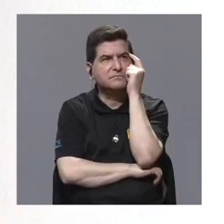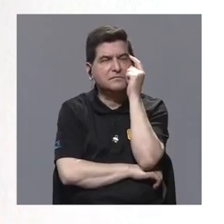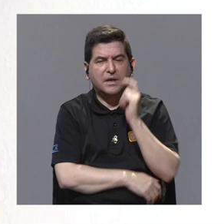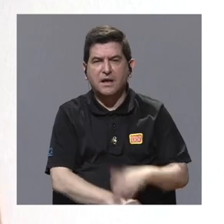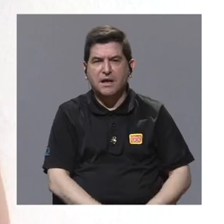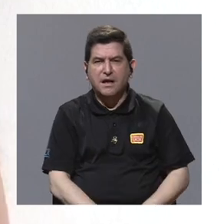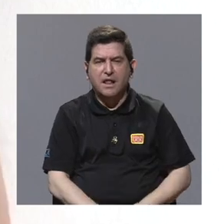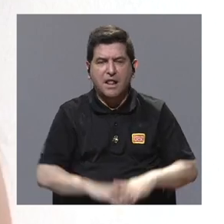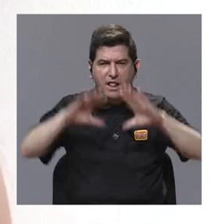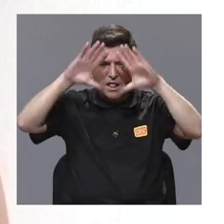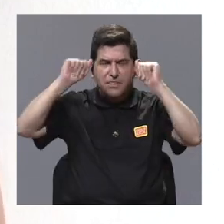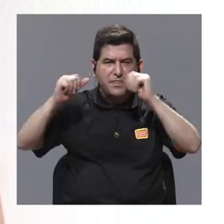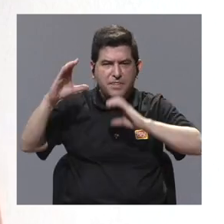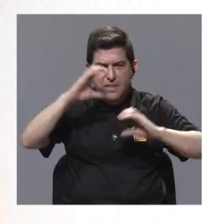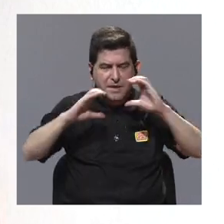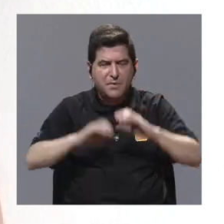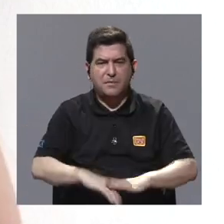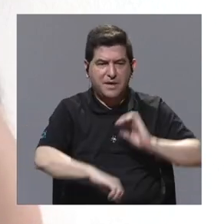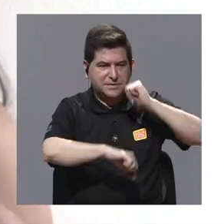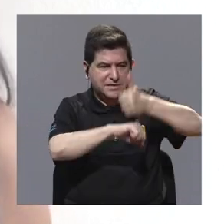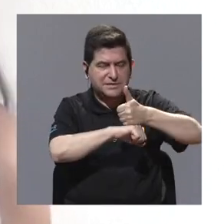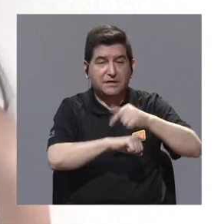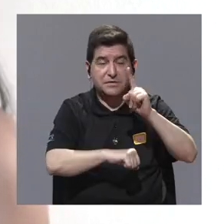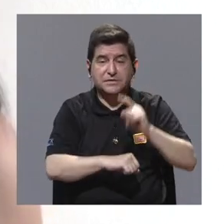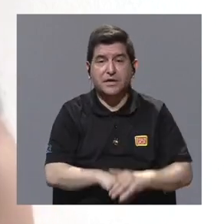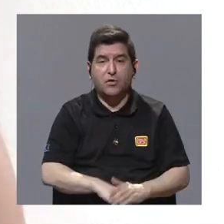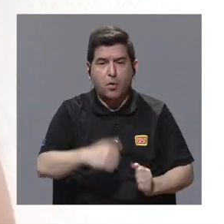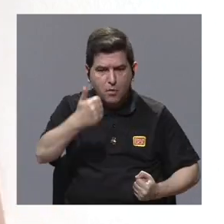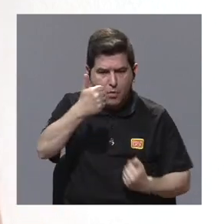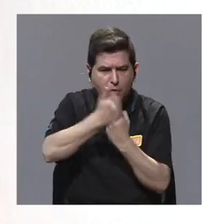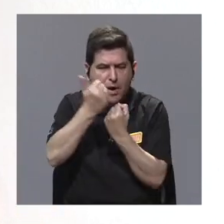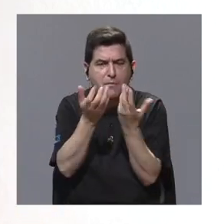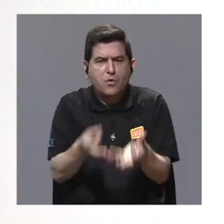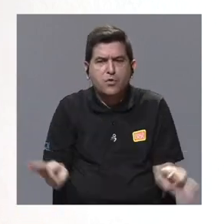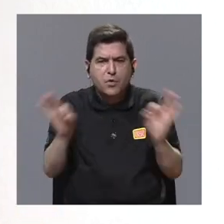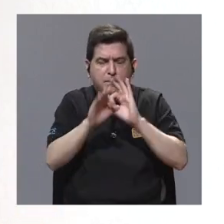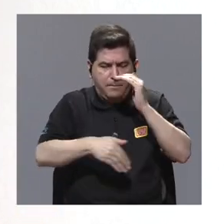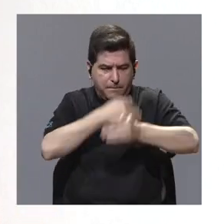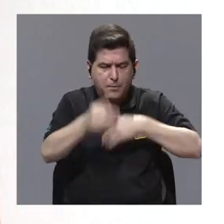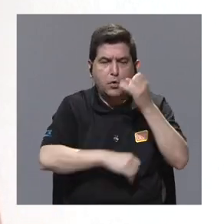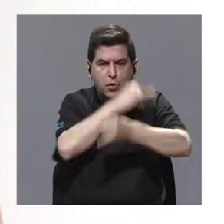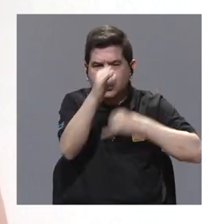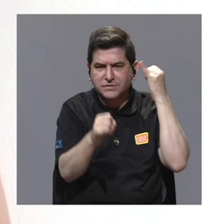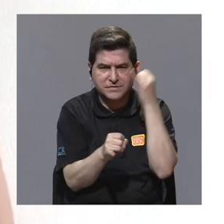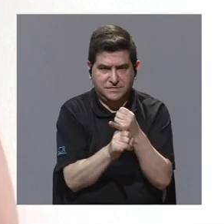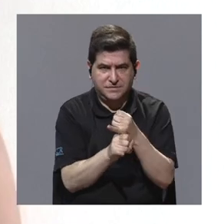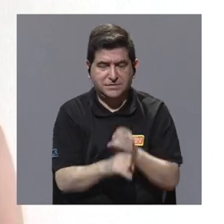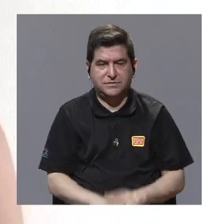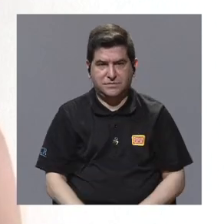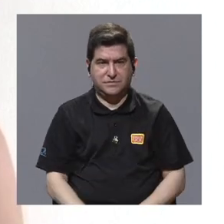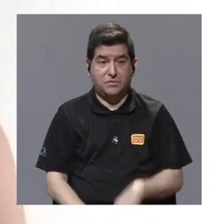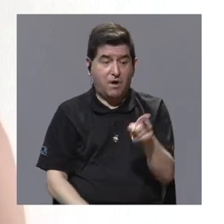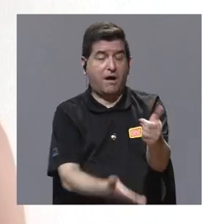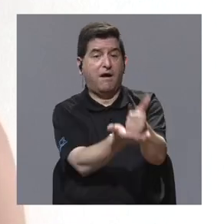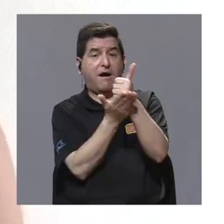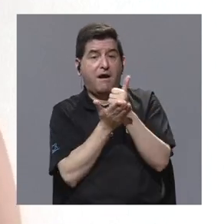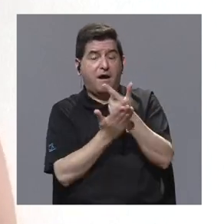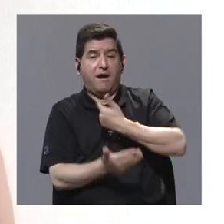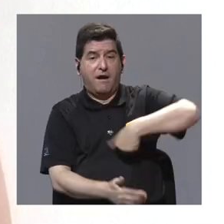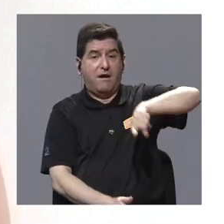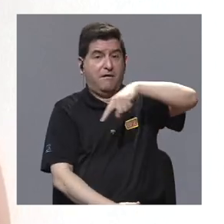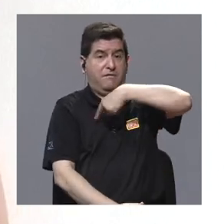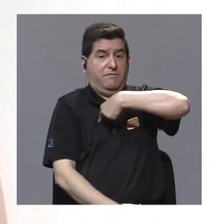ubicamos a la diplomacia científica como un pilar de la internacionalización. Y es porque esto nos